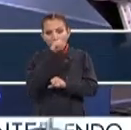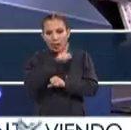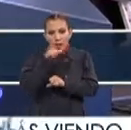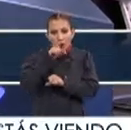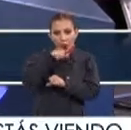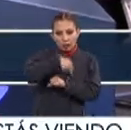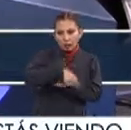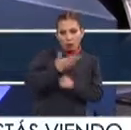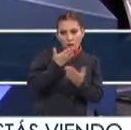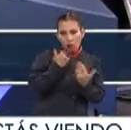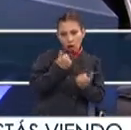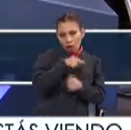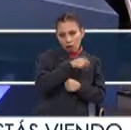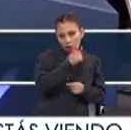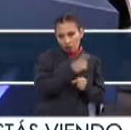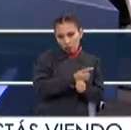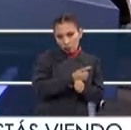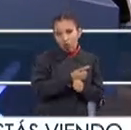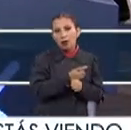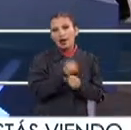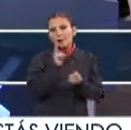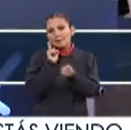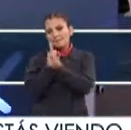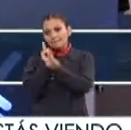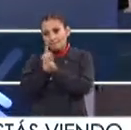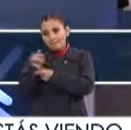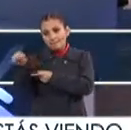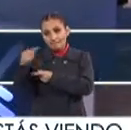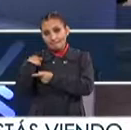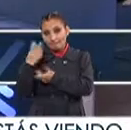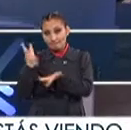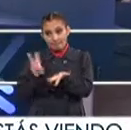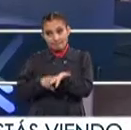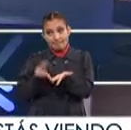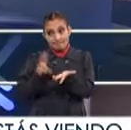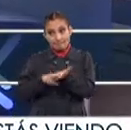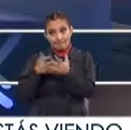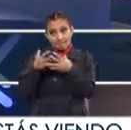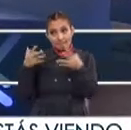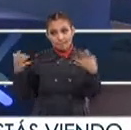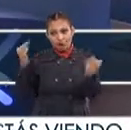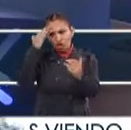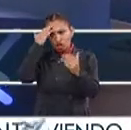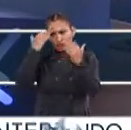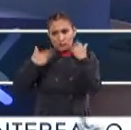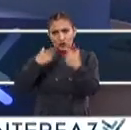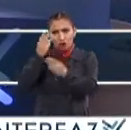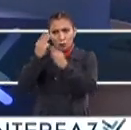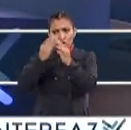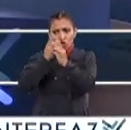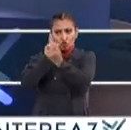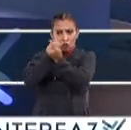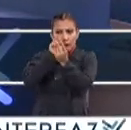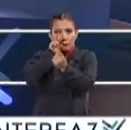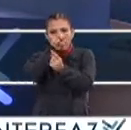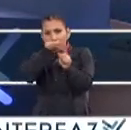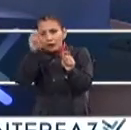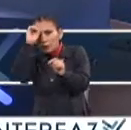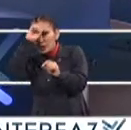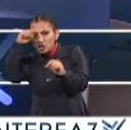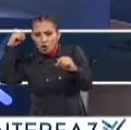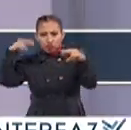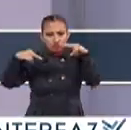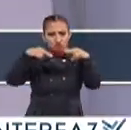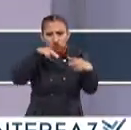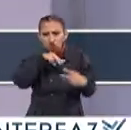Que tal vez aquí No se tiene la oportunidad De practicar Pues fue algo Muy grande Conocer personas De todo el mundo Ver diferentes puntos De